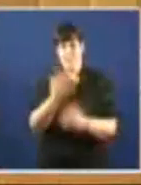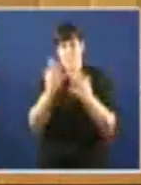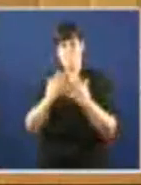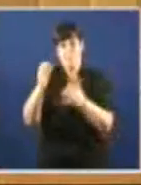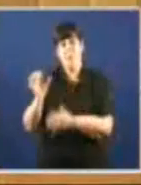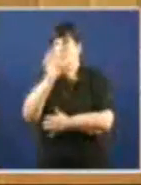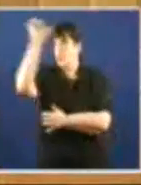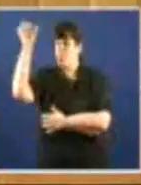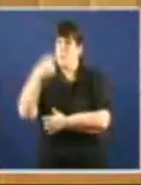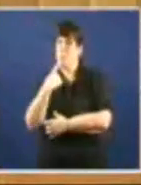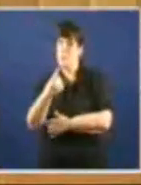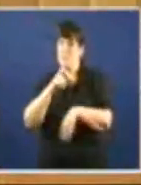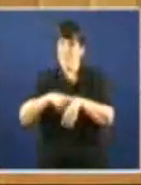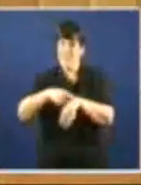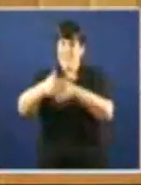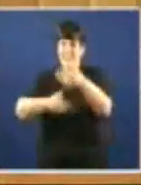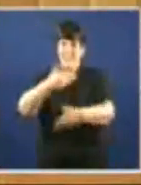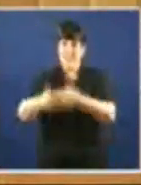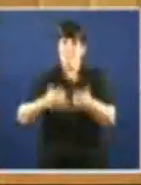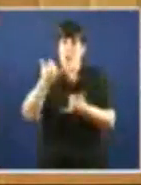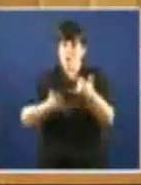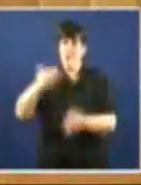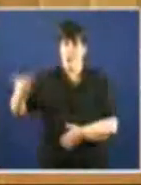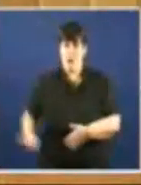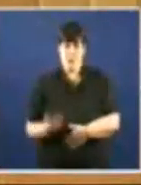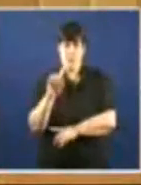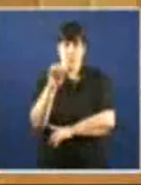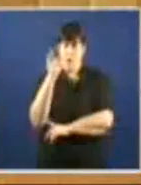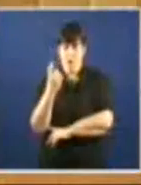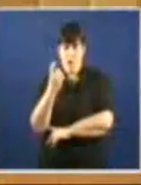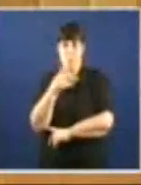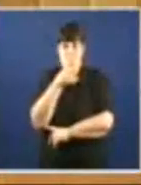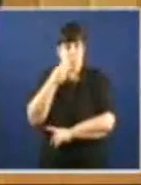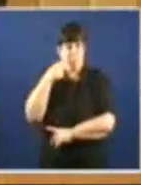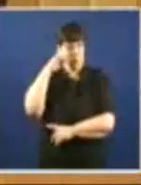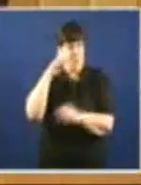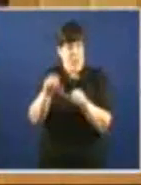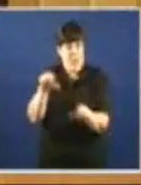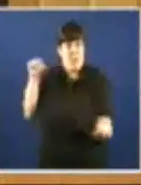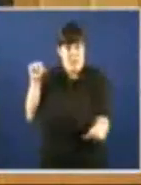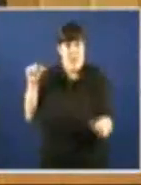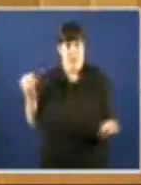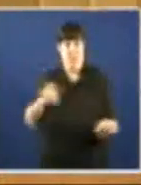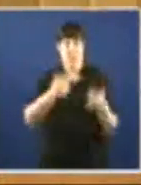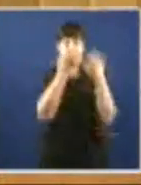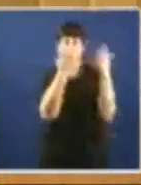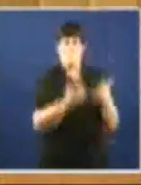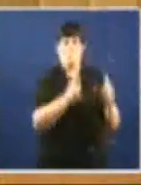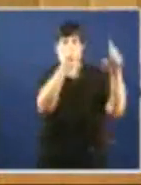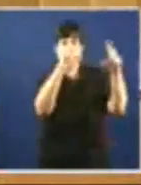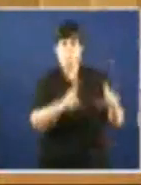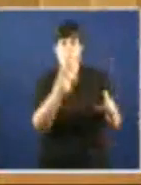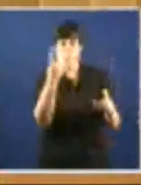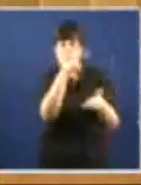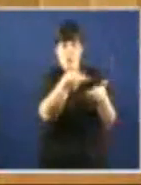cuestión de tempo a súa ocorrência Como demostra ademais a experiencia E leo dous parágrafos desta resolución